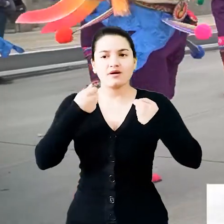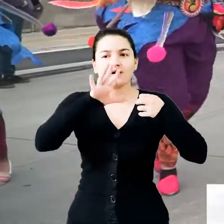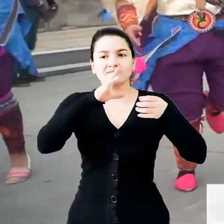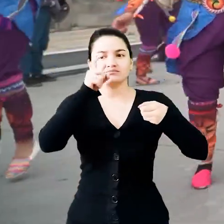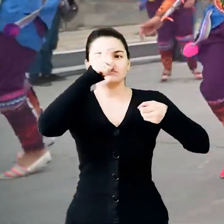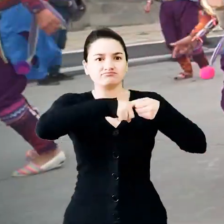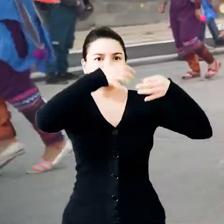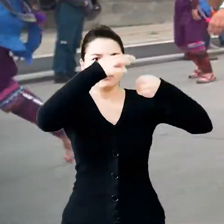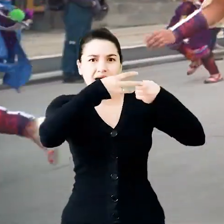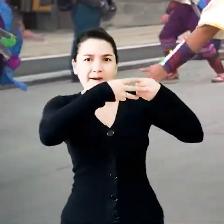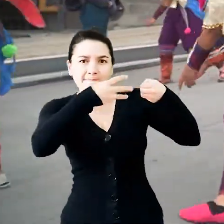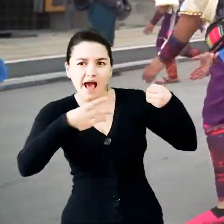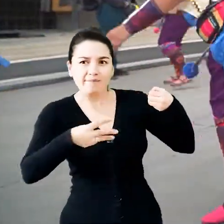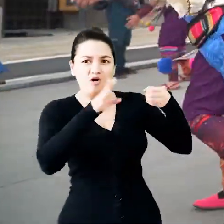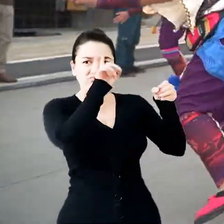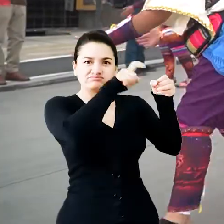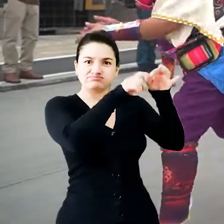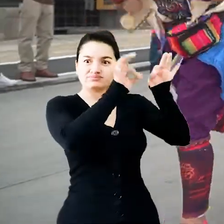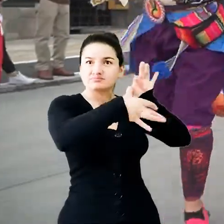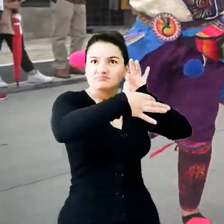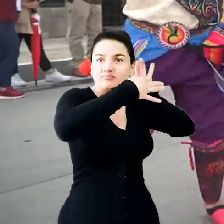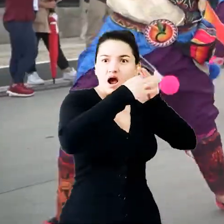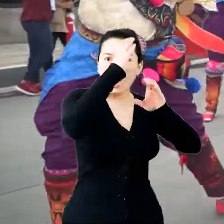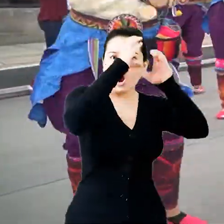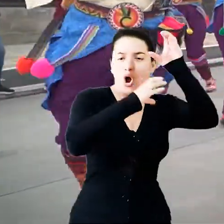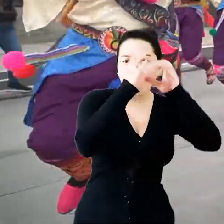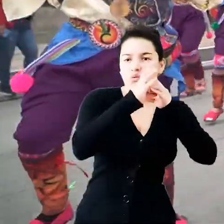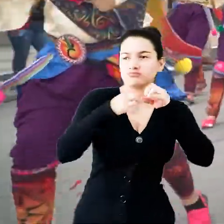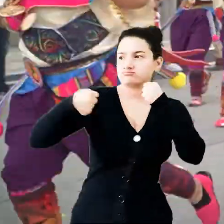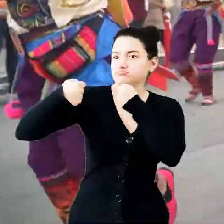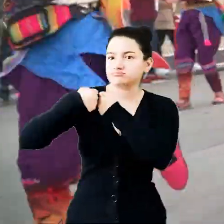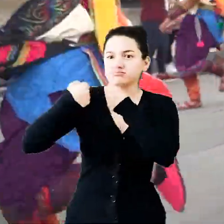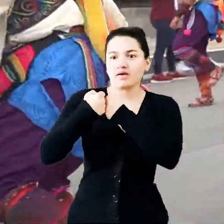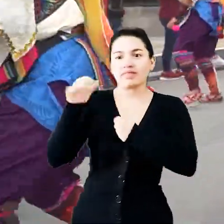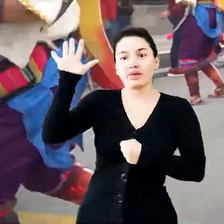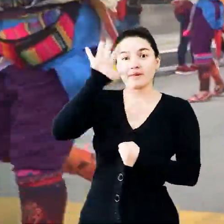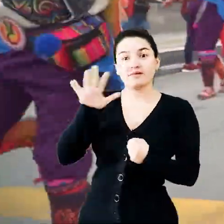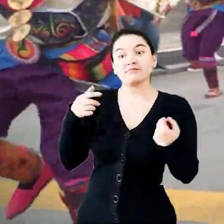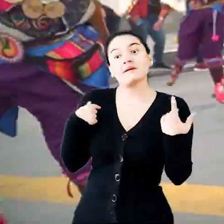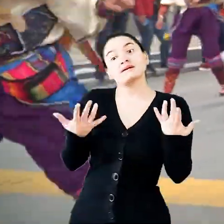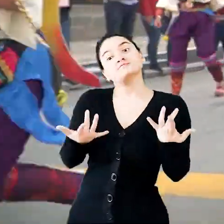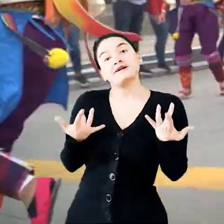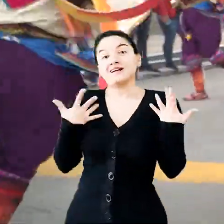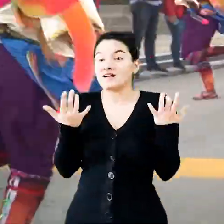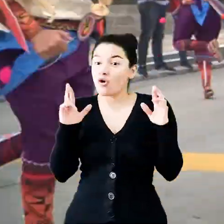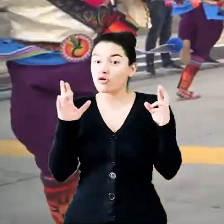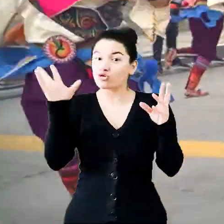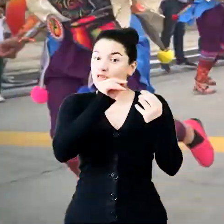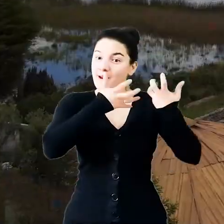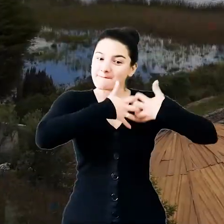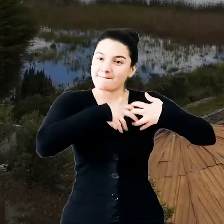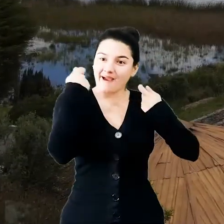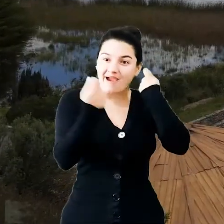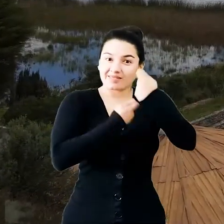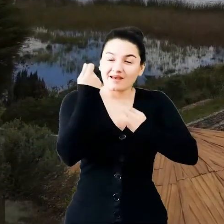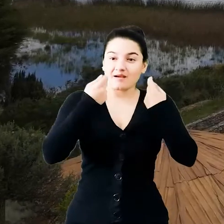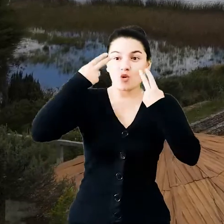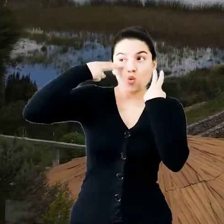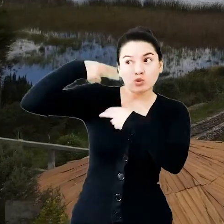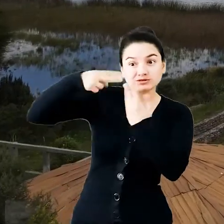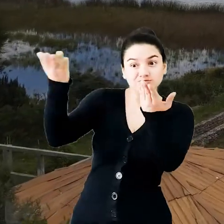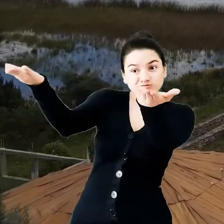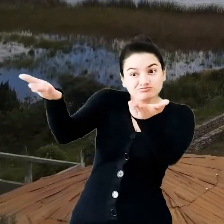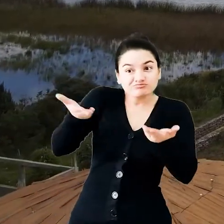de Comercio del Cauca en alianza con las instituciones del departamento, esperamos que los prestadores de servicios turísticos